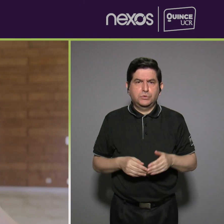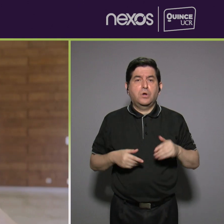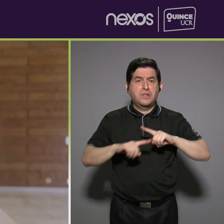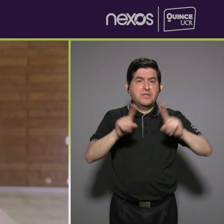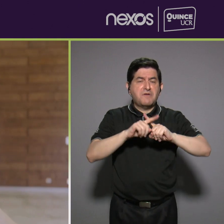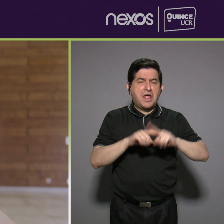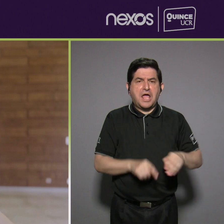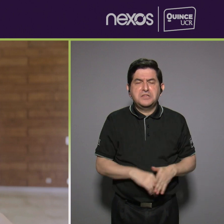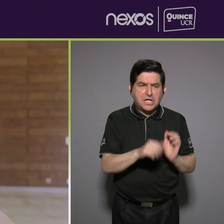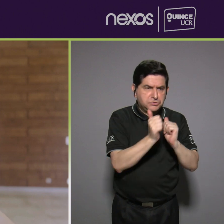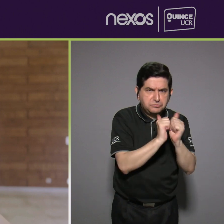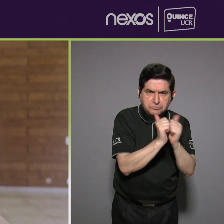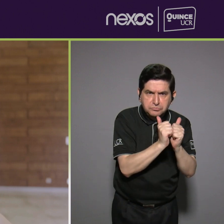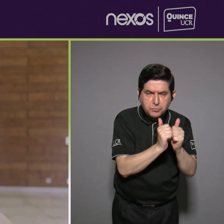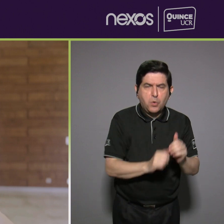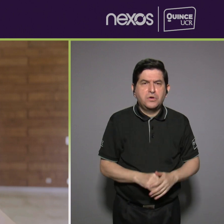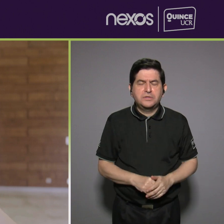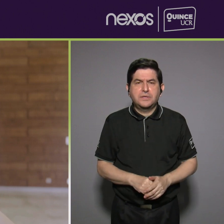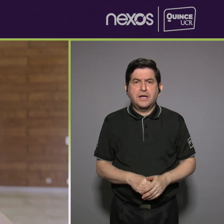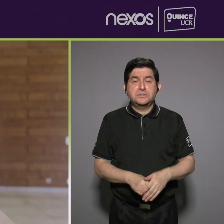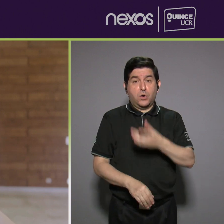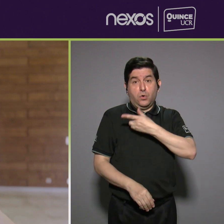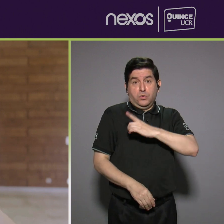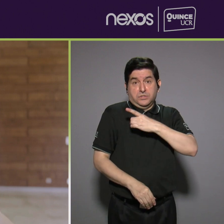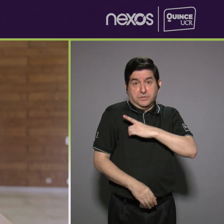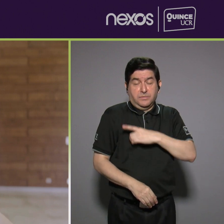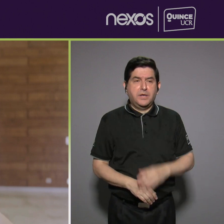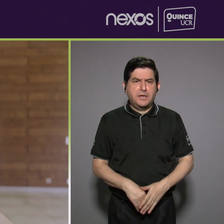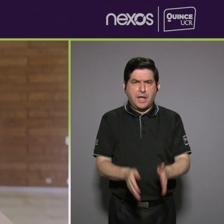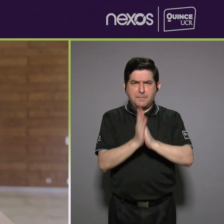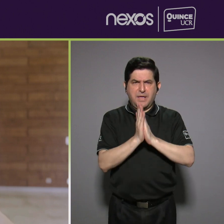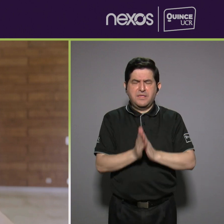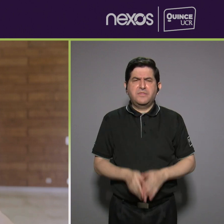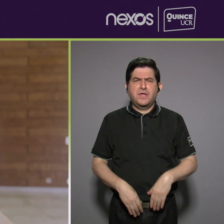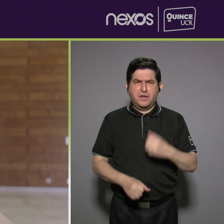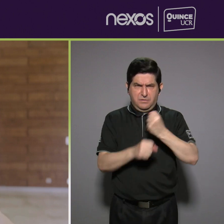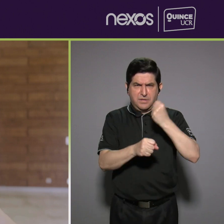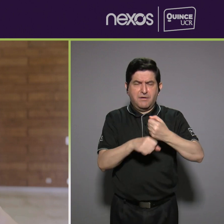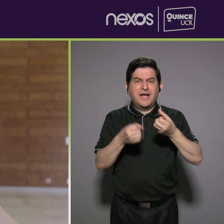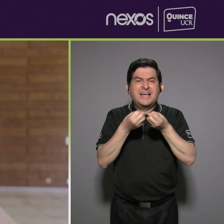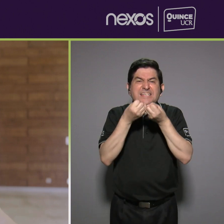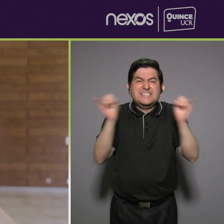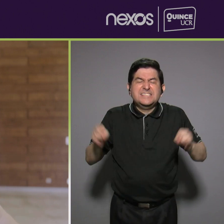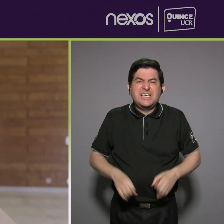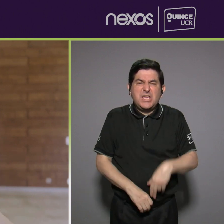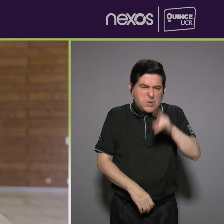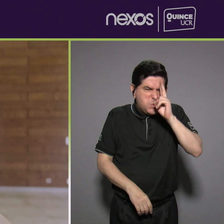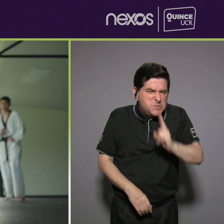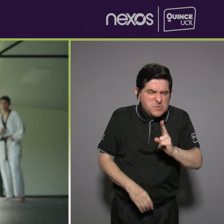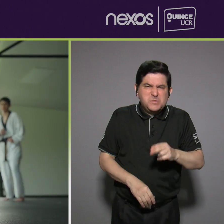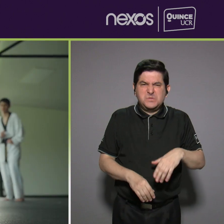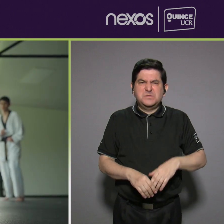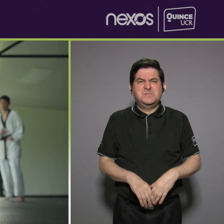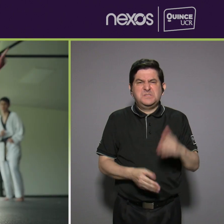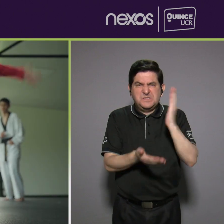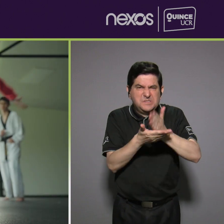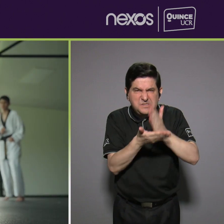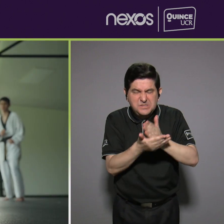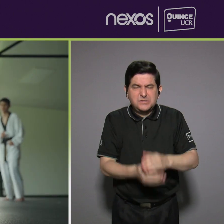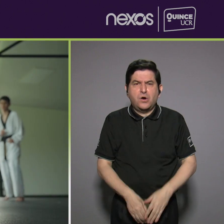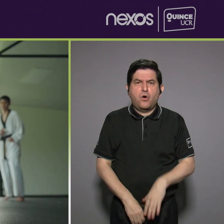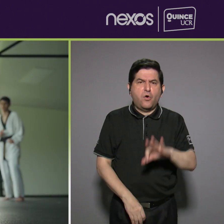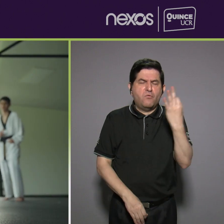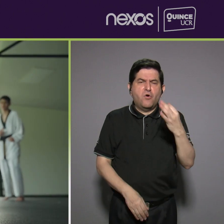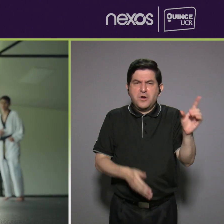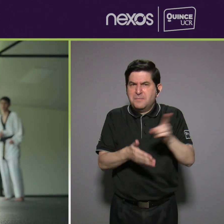disciplina, para solicitarle al atleta el máximo esfuerzo sin caer en la humillación de ese atleta o sin tratarlo de una manera